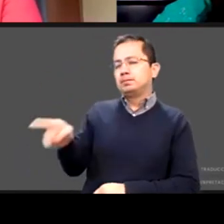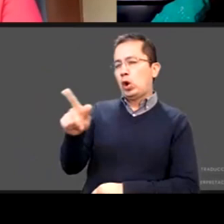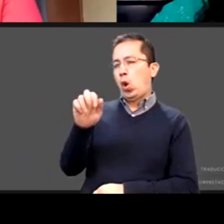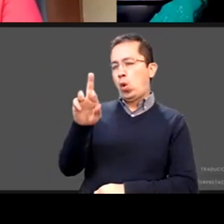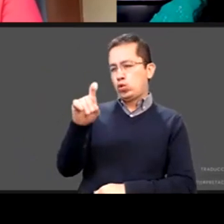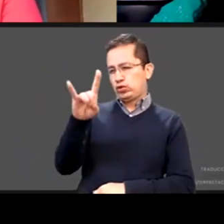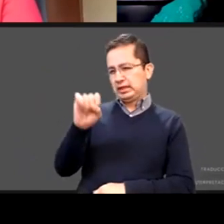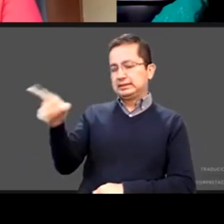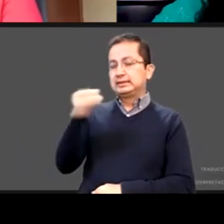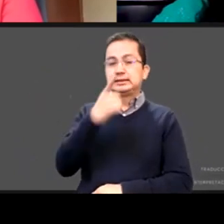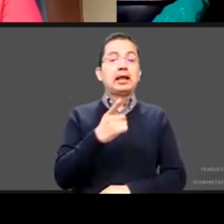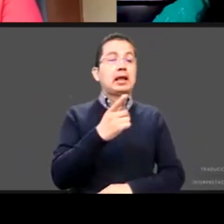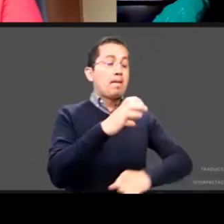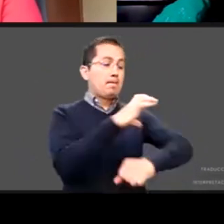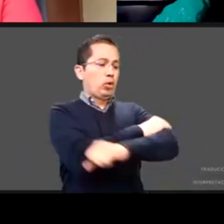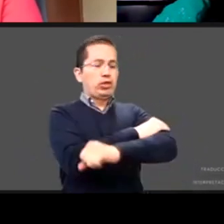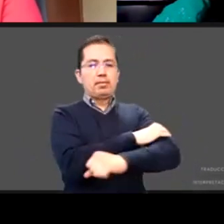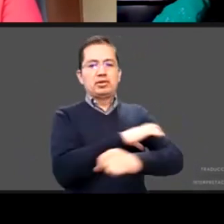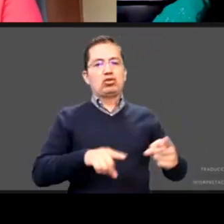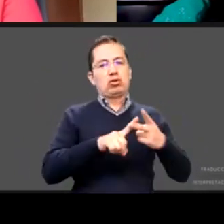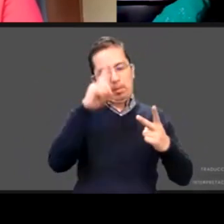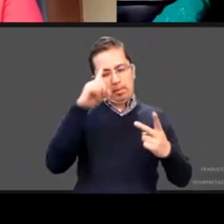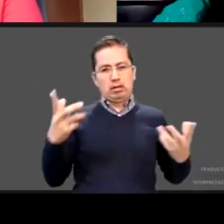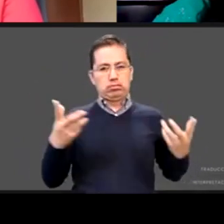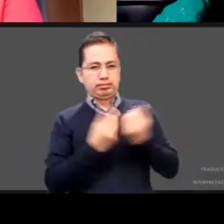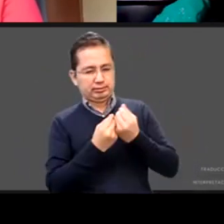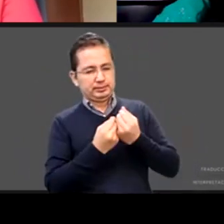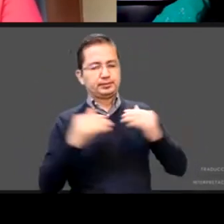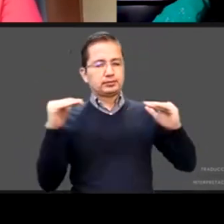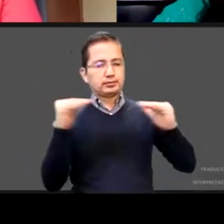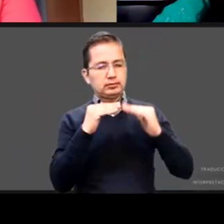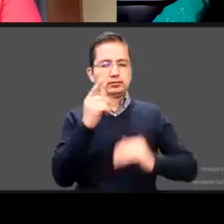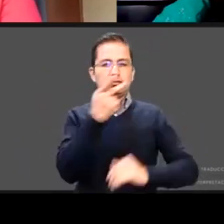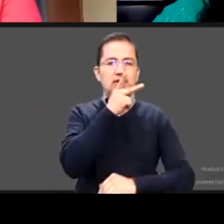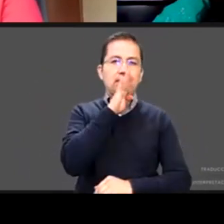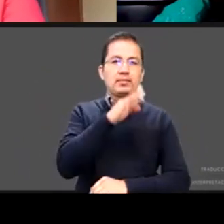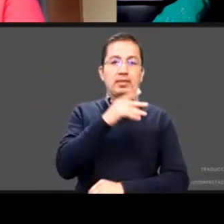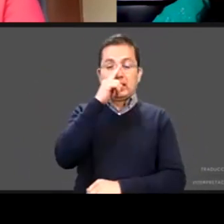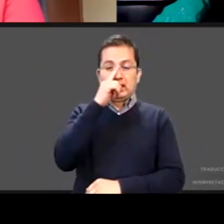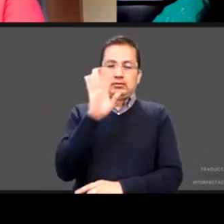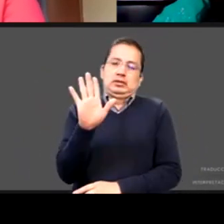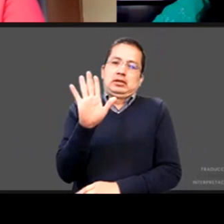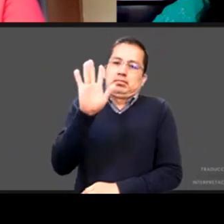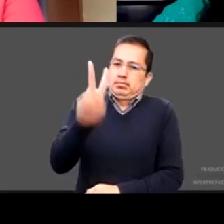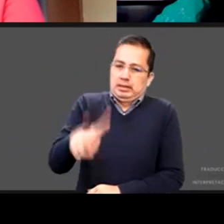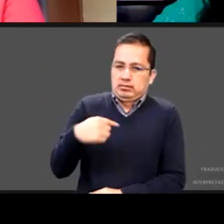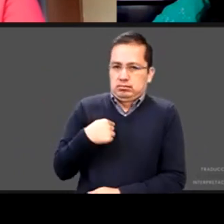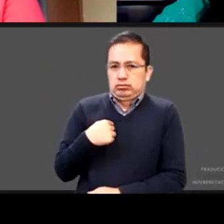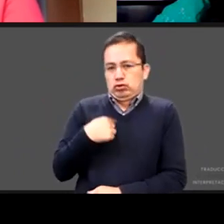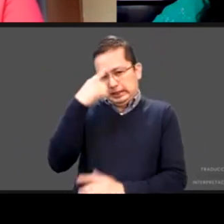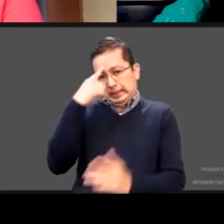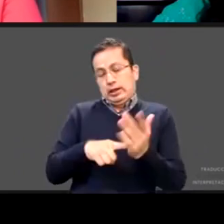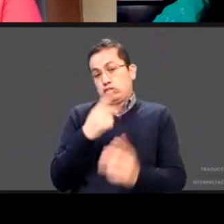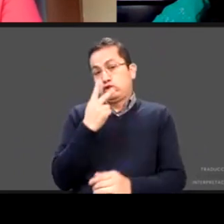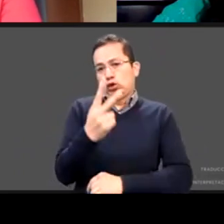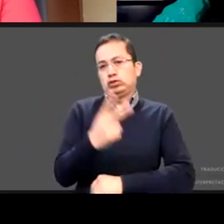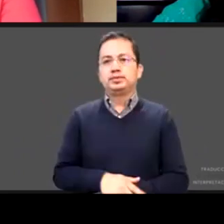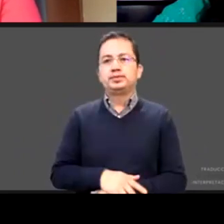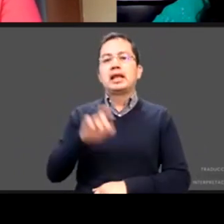una combinación de las dos y aquí hago un ejemplo de por supuesto Elisa es mucho más experta en educación que yo pero Bandura habla acerca de